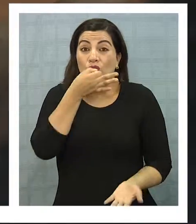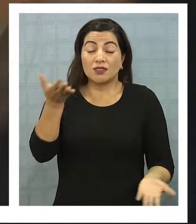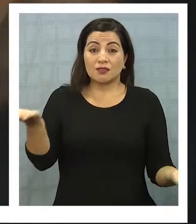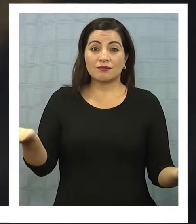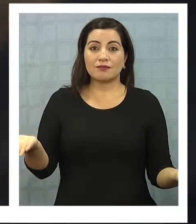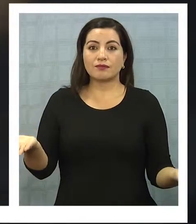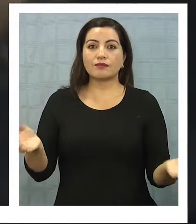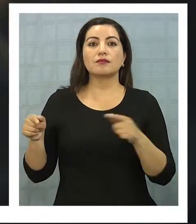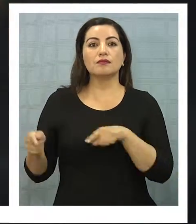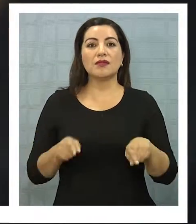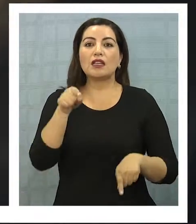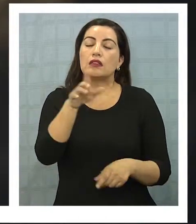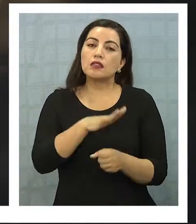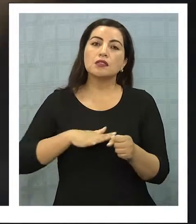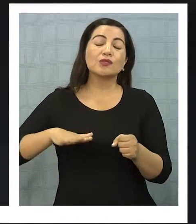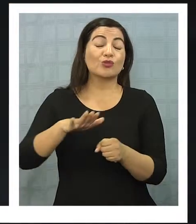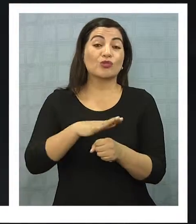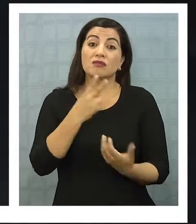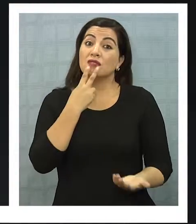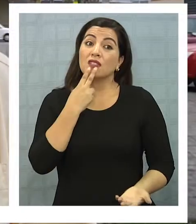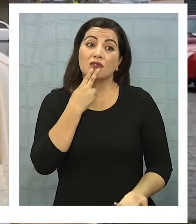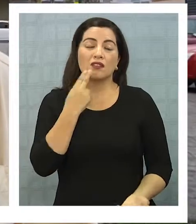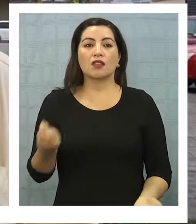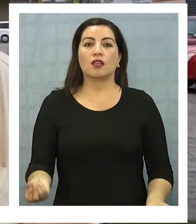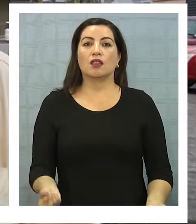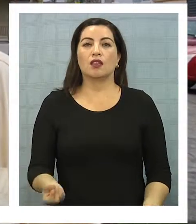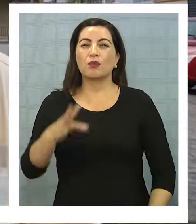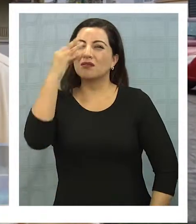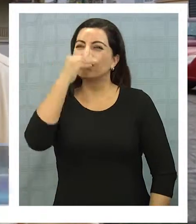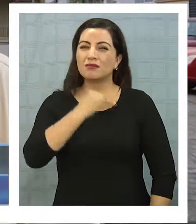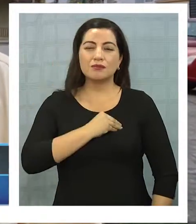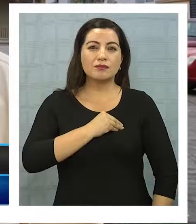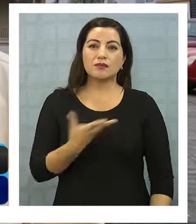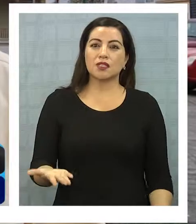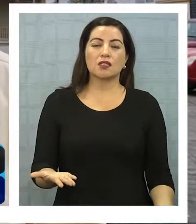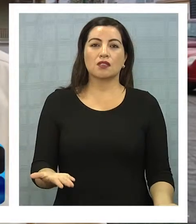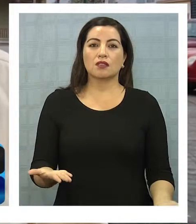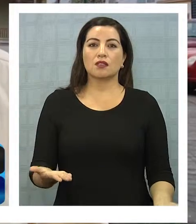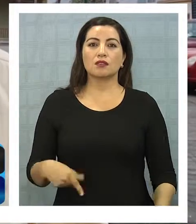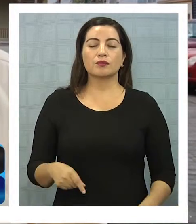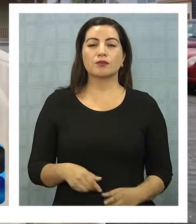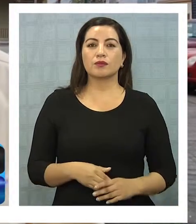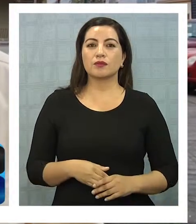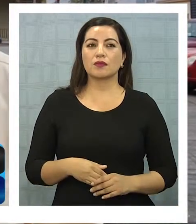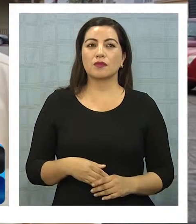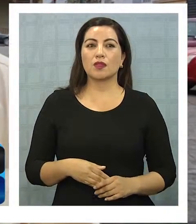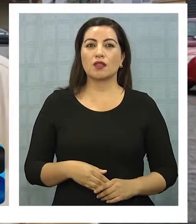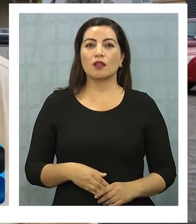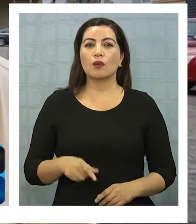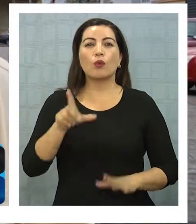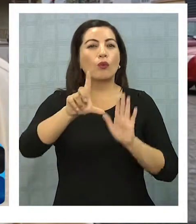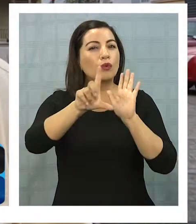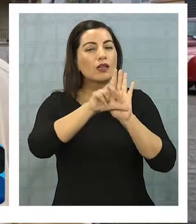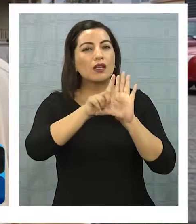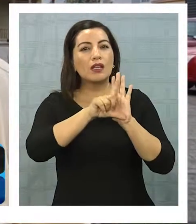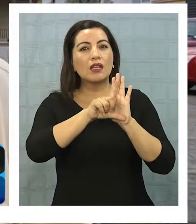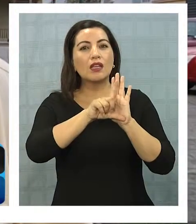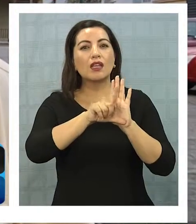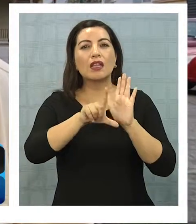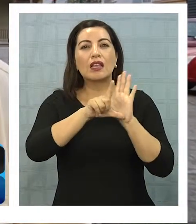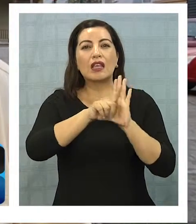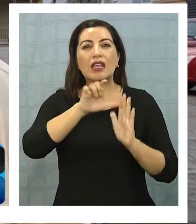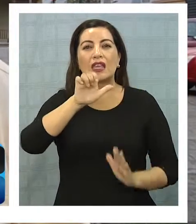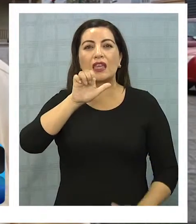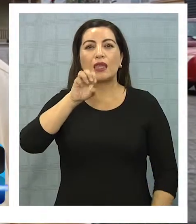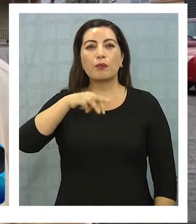Bueno, yo creo que esas son circunstancias de la vida, es lamentable, sobre todo, digamos, con una ley como es la ley